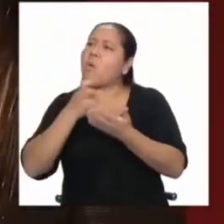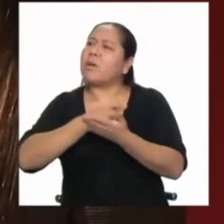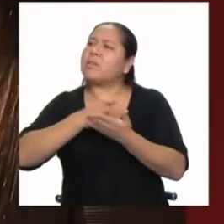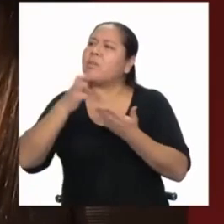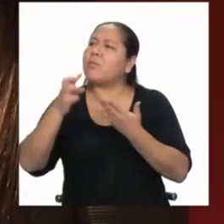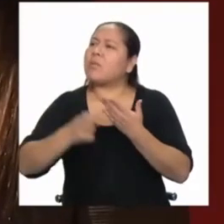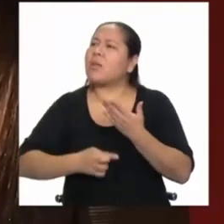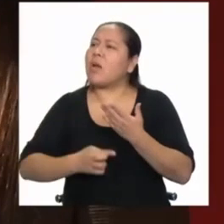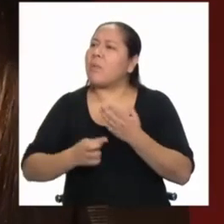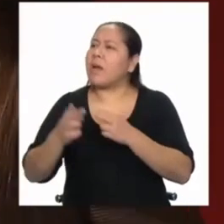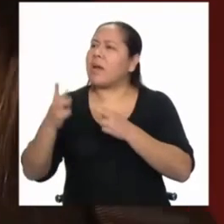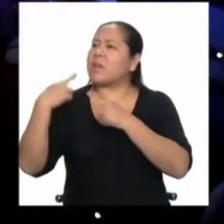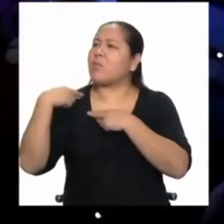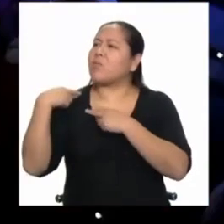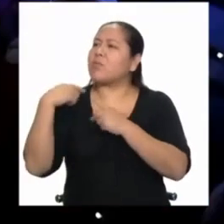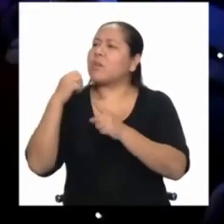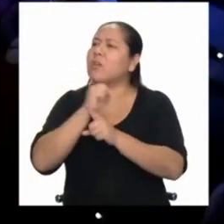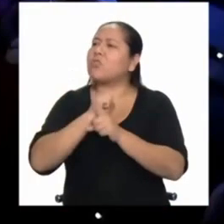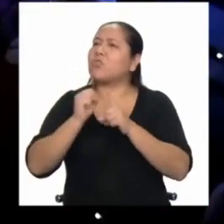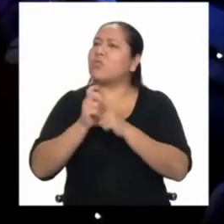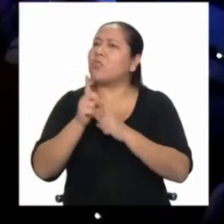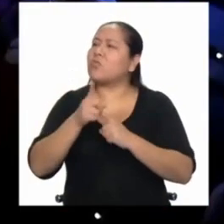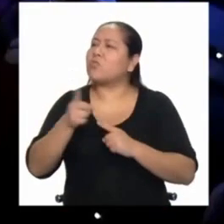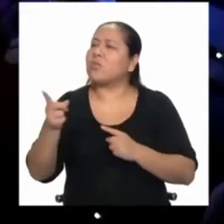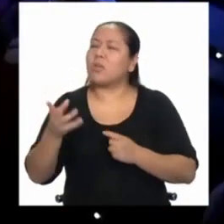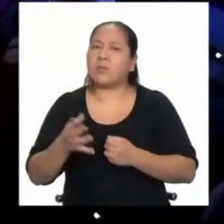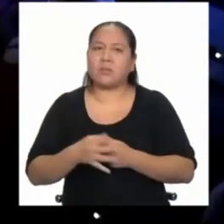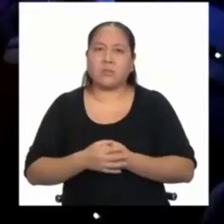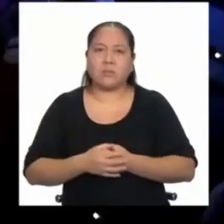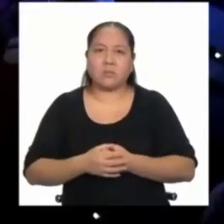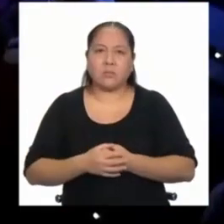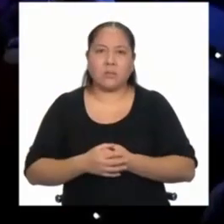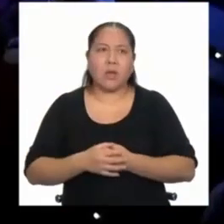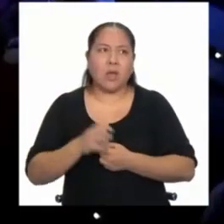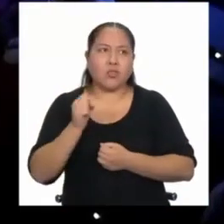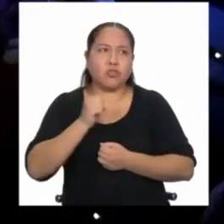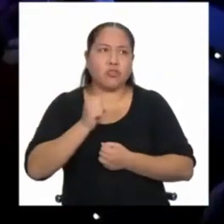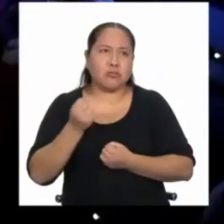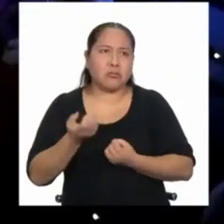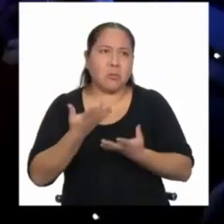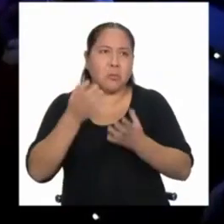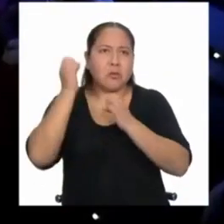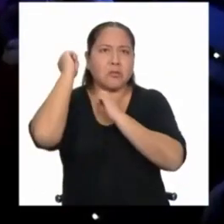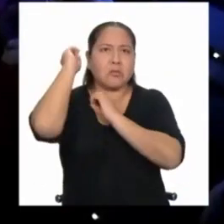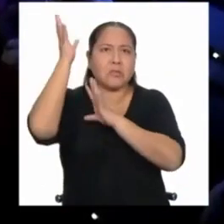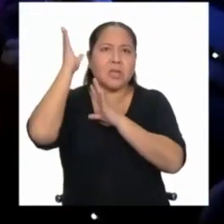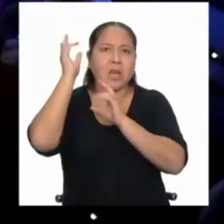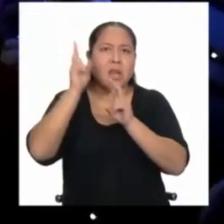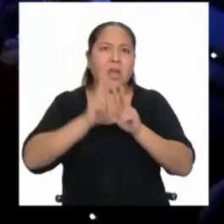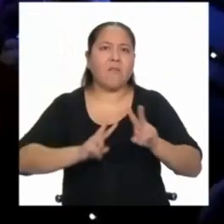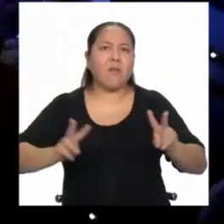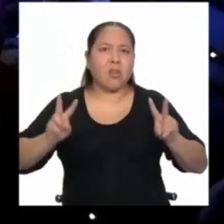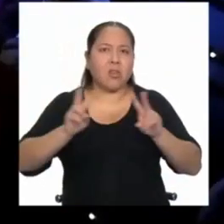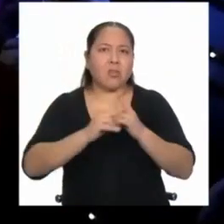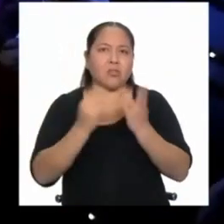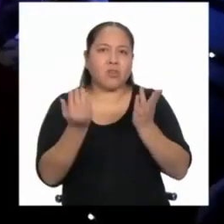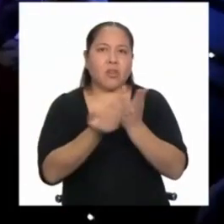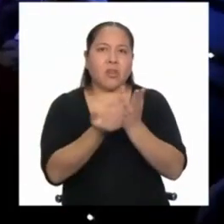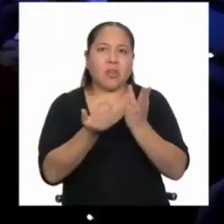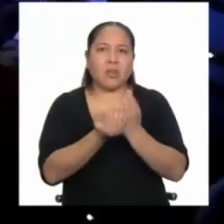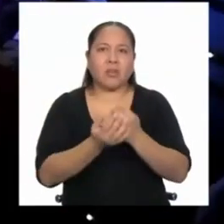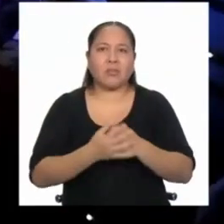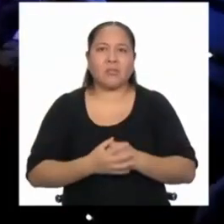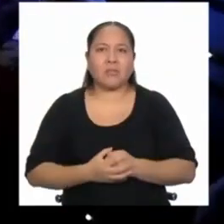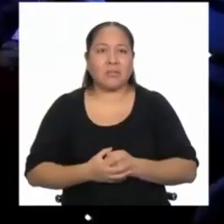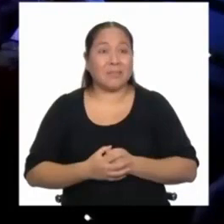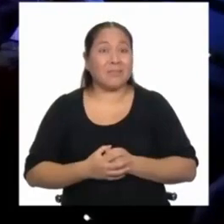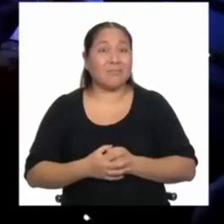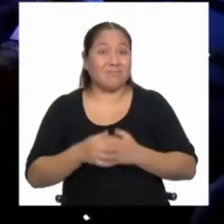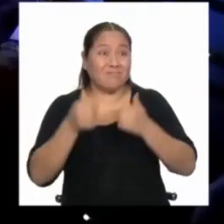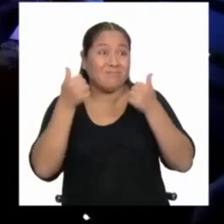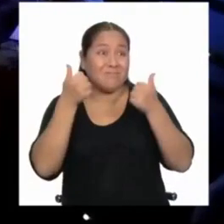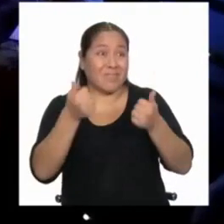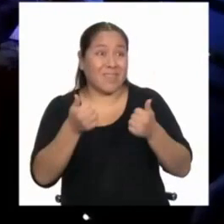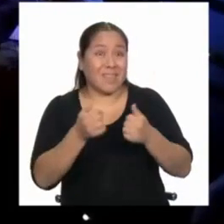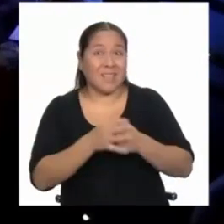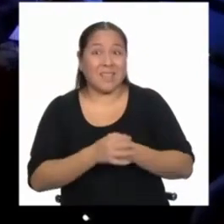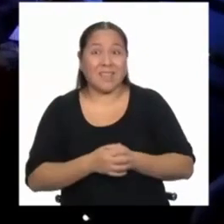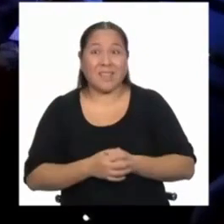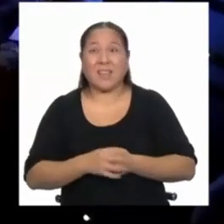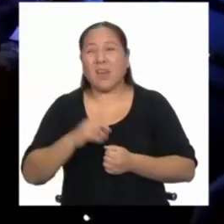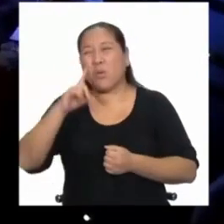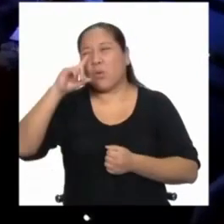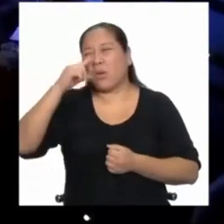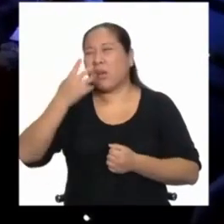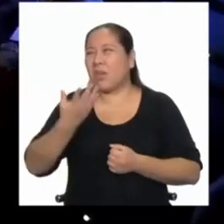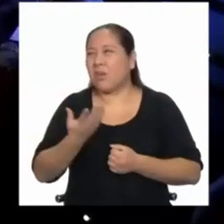responsabilidad que tienen ustedes? Y me dicen, sí, estamos dando charlas de valores en los colegios. Y dije, genial, pues, imagínense qué